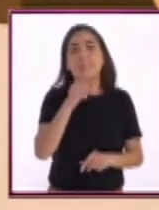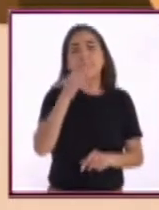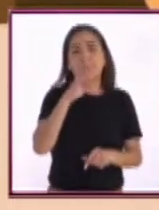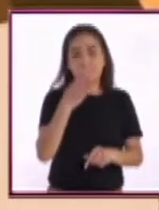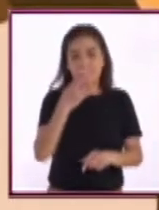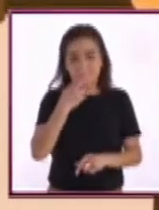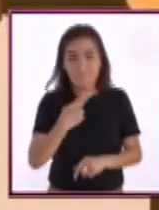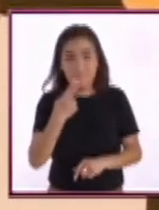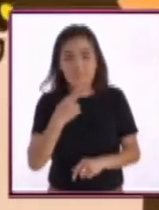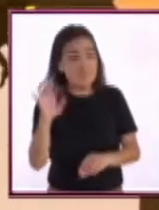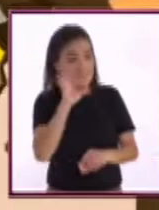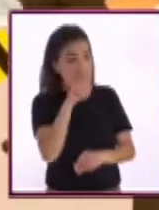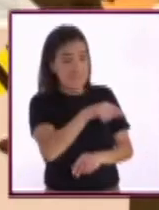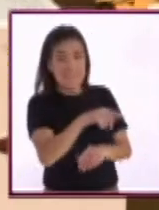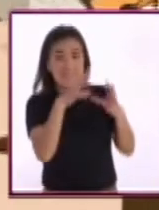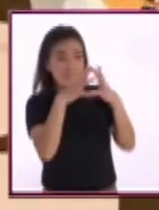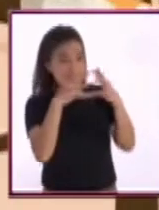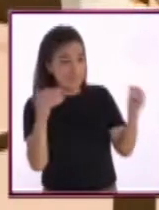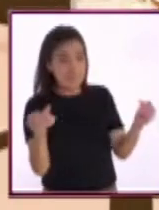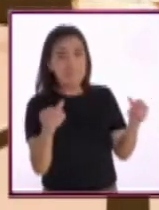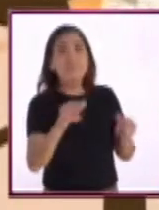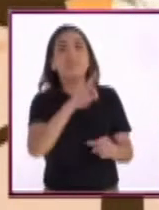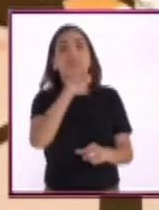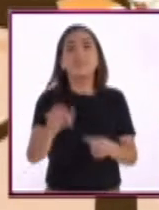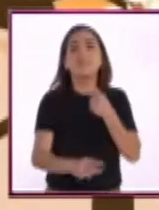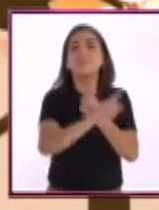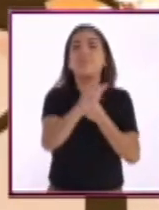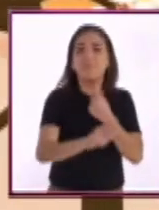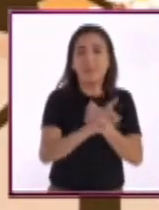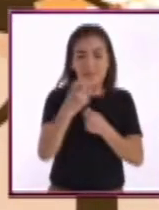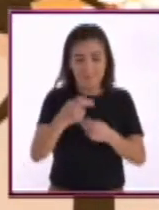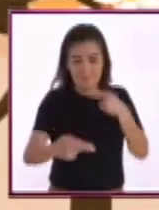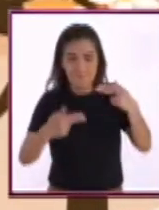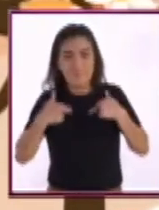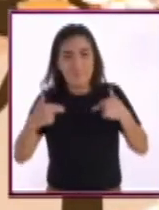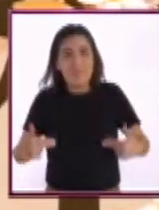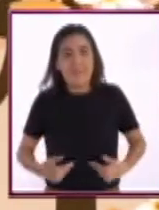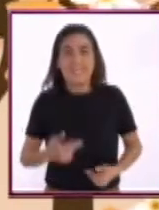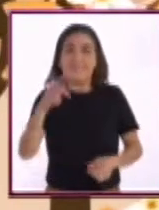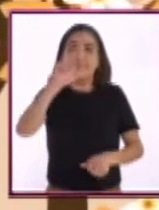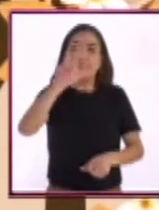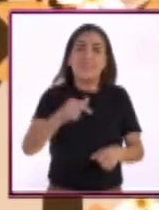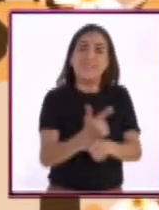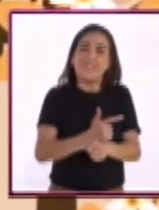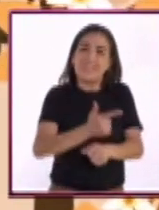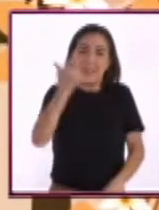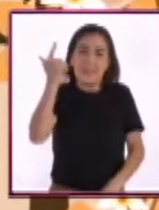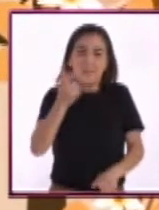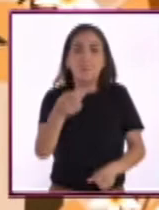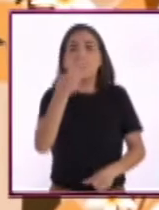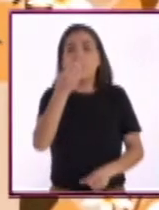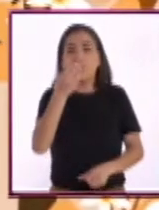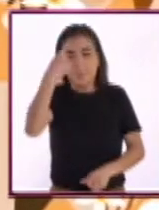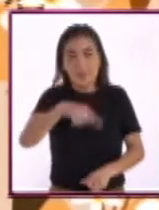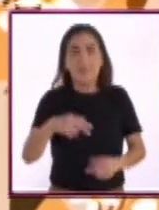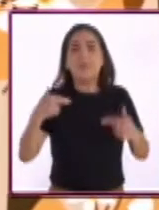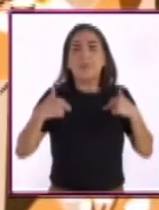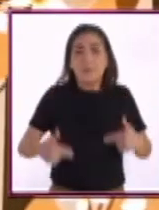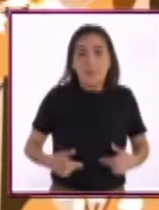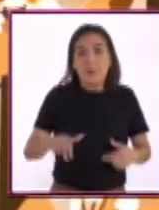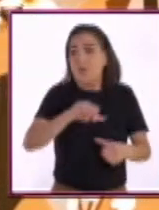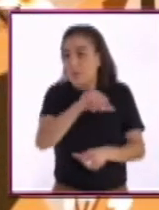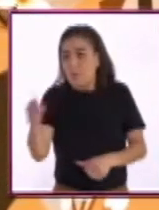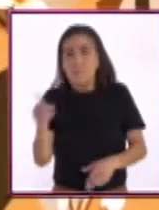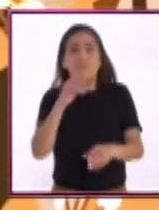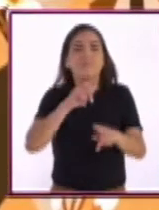Por eso, si desaparecieran, se desencadenaría un problema ambiental y humanitario muy grave, pues no habría comida